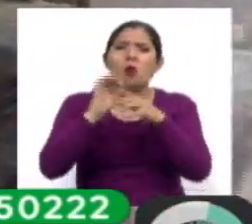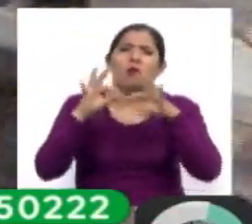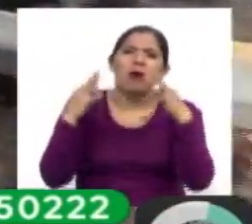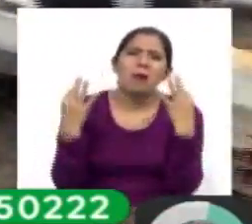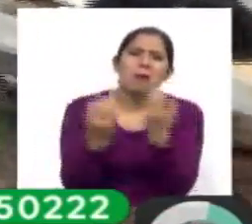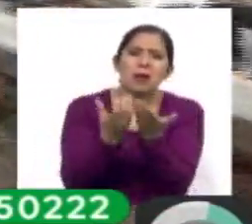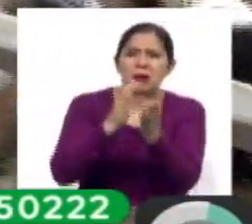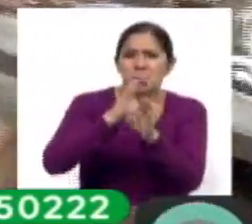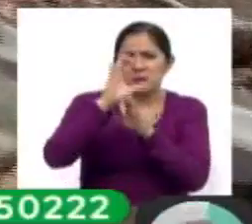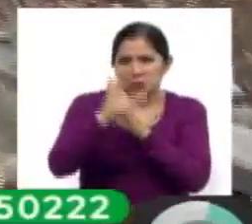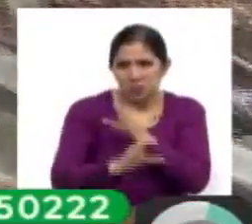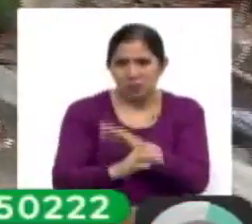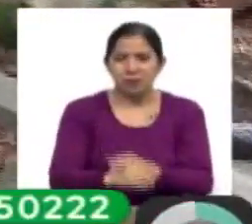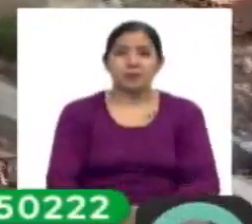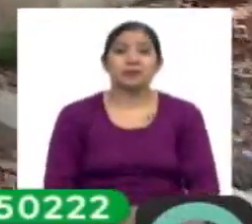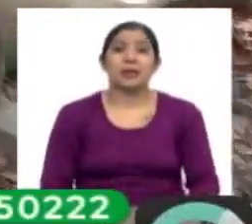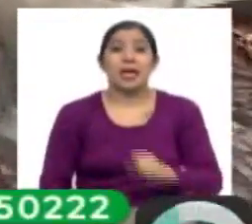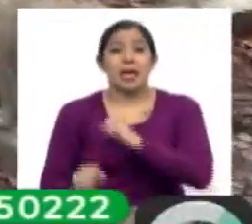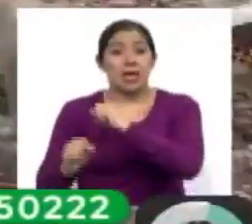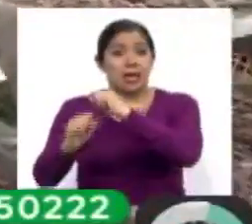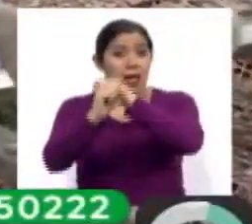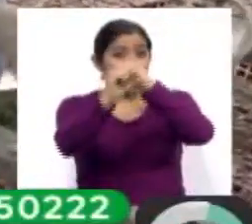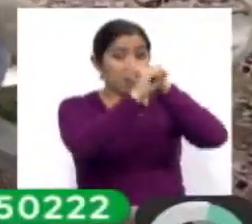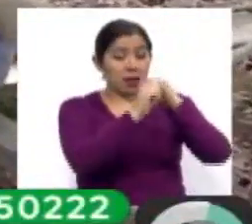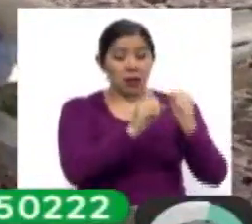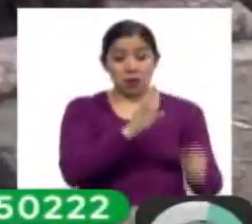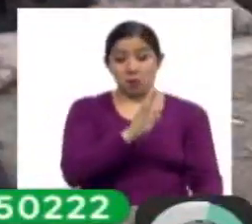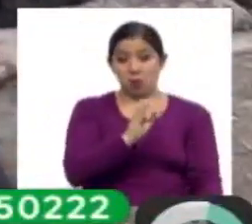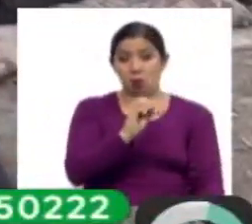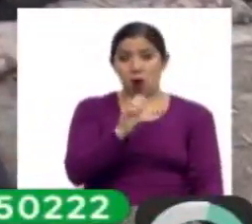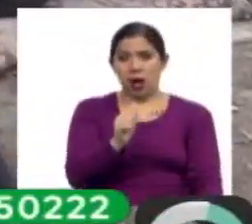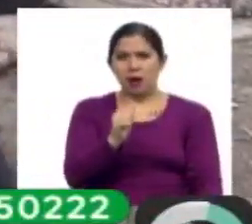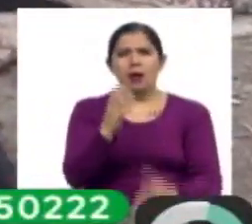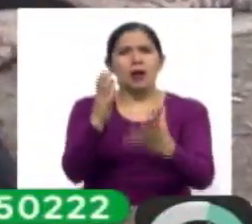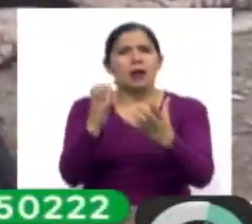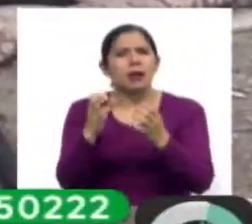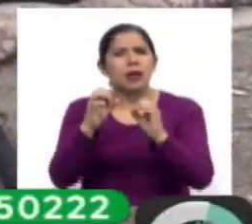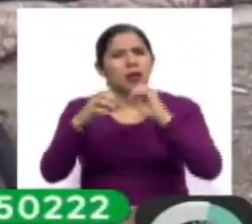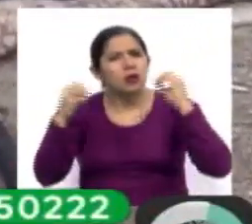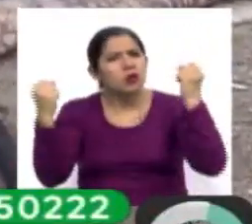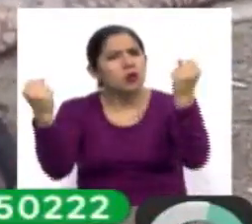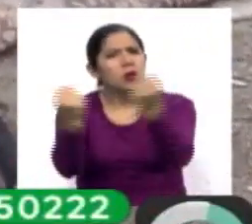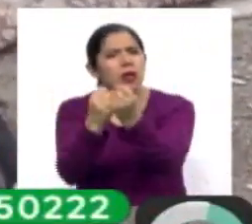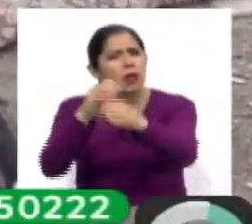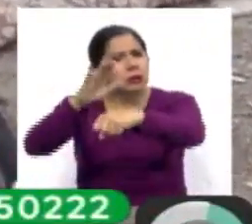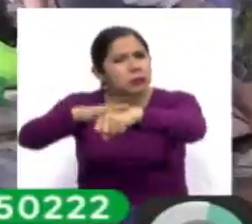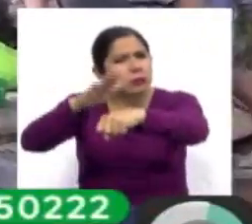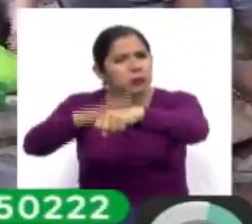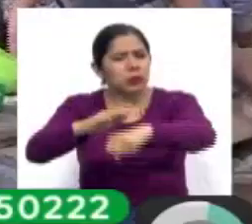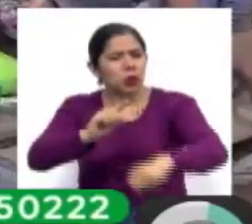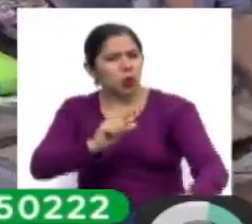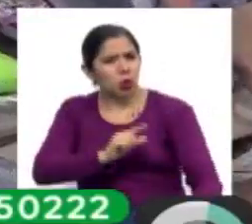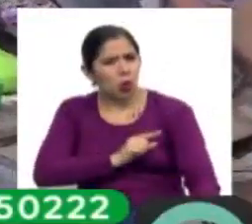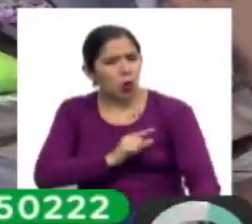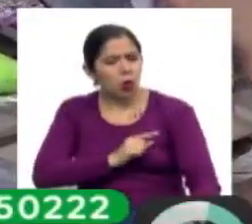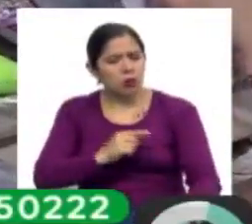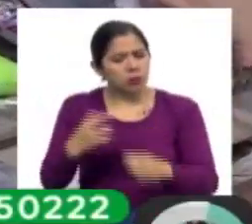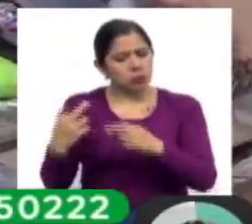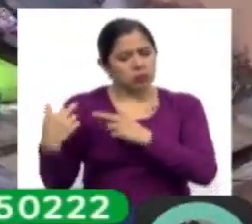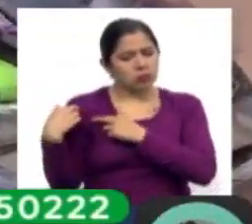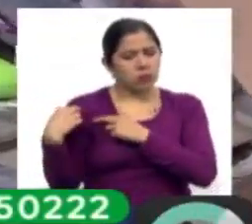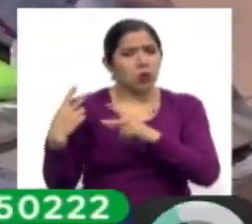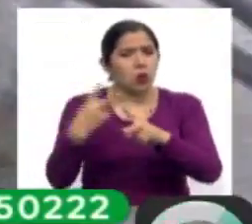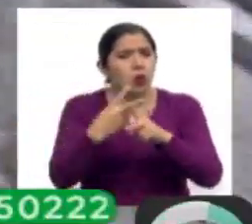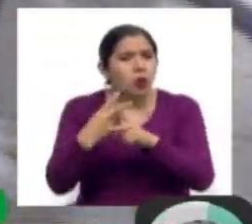etc. La campaña impulsada por BOA también tiene el objetivo de concientizar a la población sobre el cuidado responsable de las